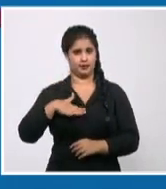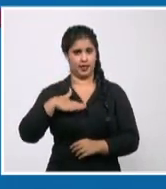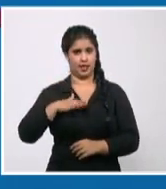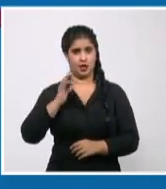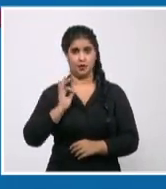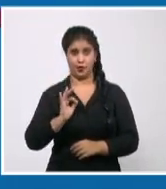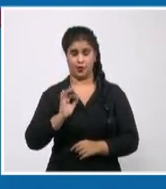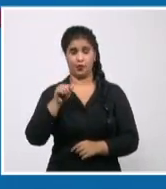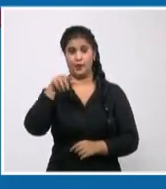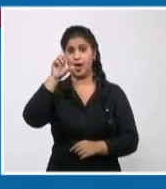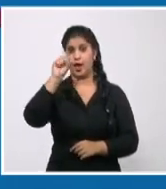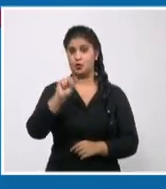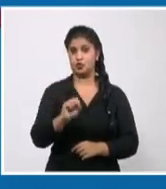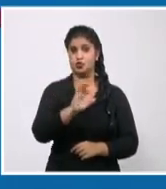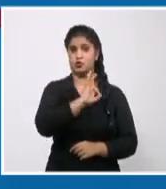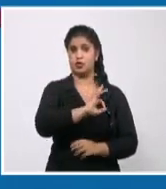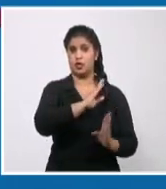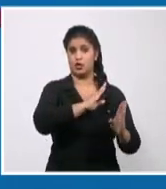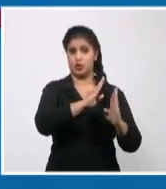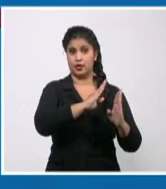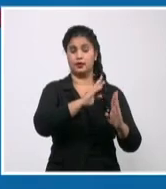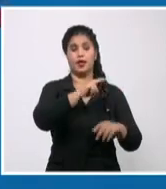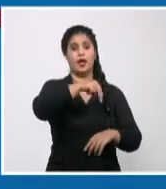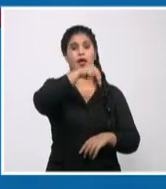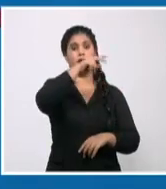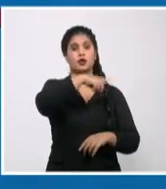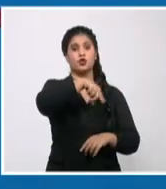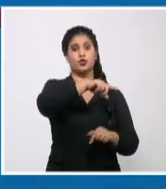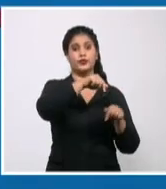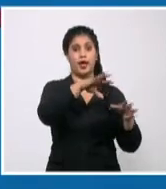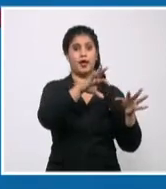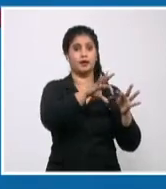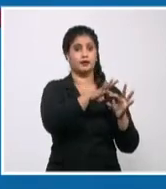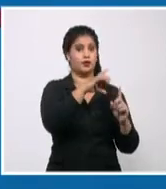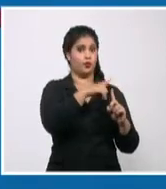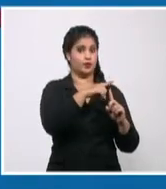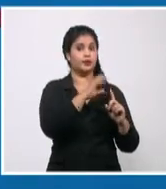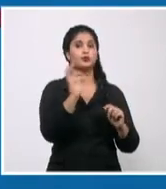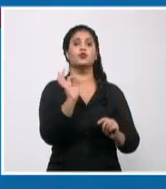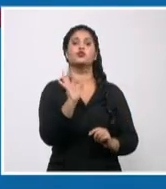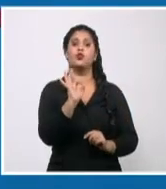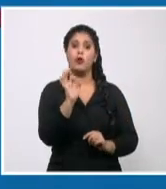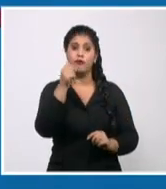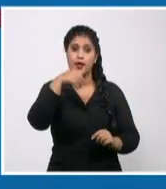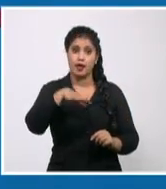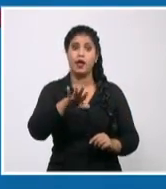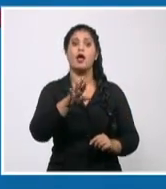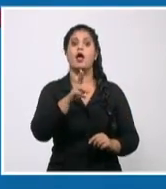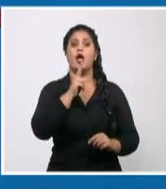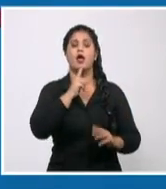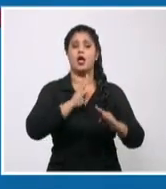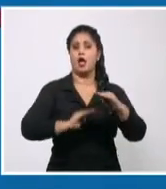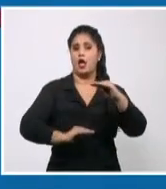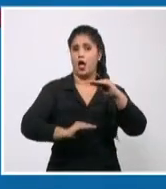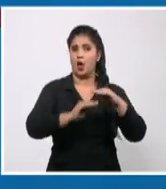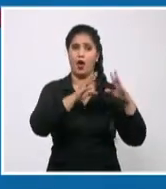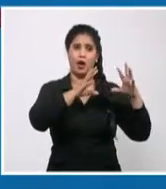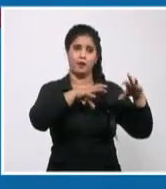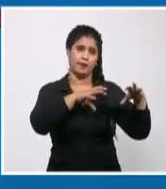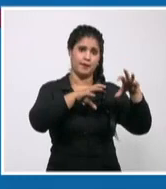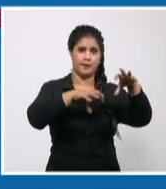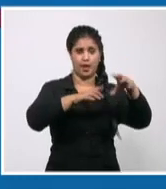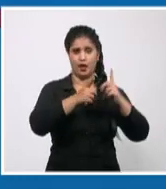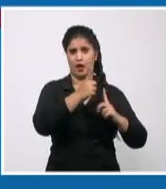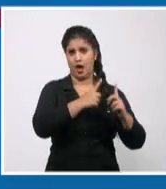para el litoral sur oriental en el norte de Guantálamo. Todavía vamos a tener ligeras acumulaciones de aguas en zonas bajas del